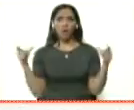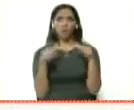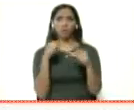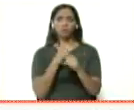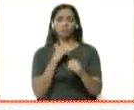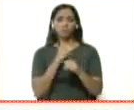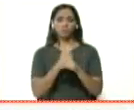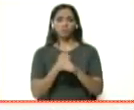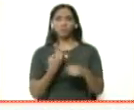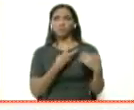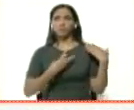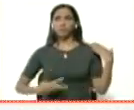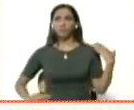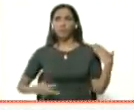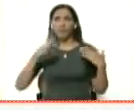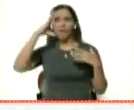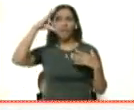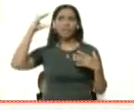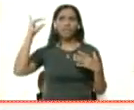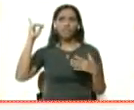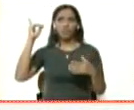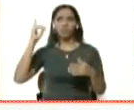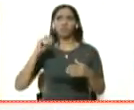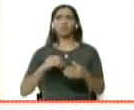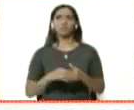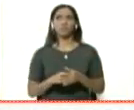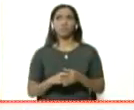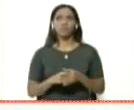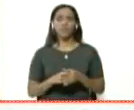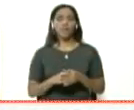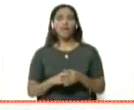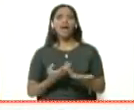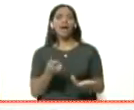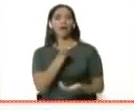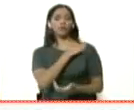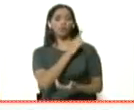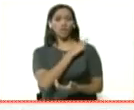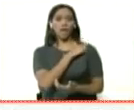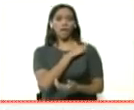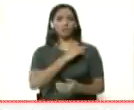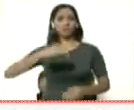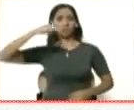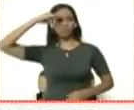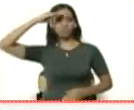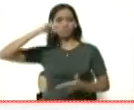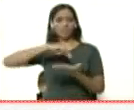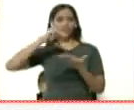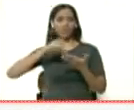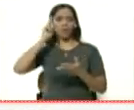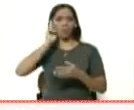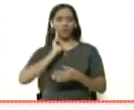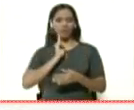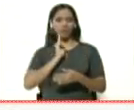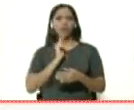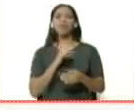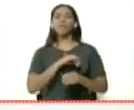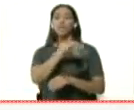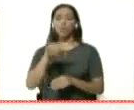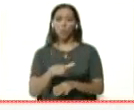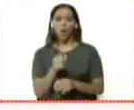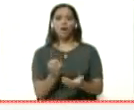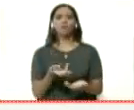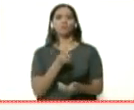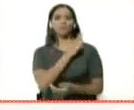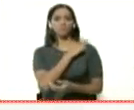trabajo la vicepresidenta ejecutiva de la República, Delcy Rodríguez, a autoridades de la Fuerza Armada Nacional Bolivariana, igualmente a